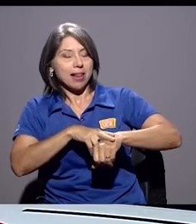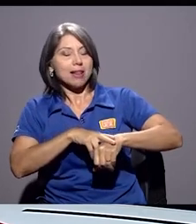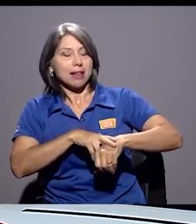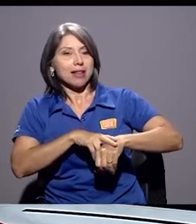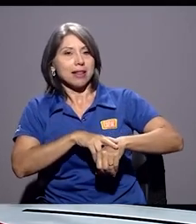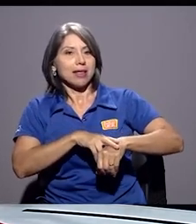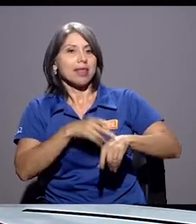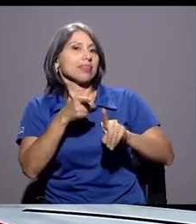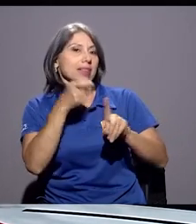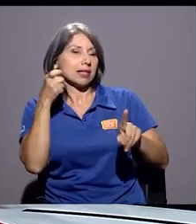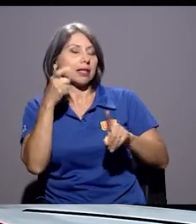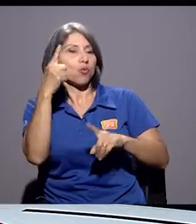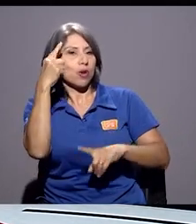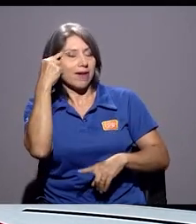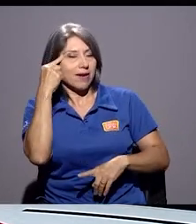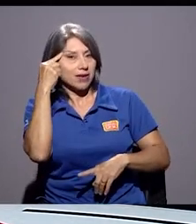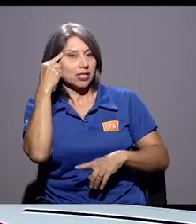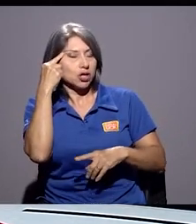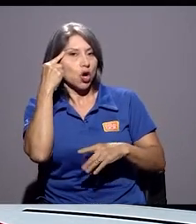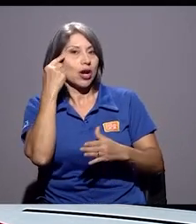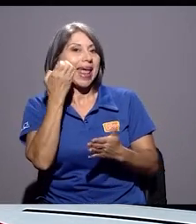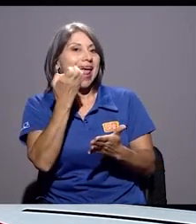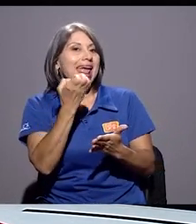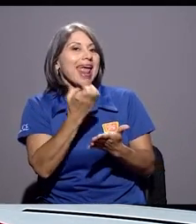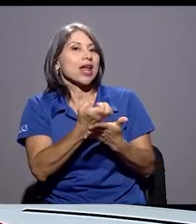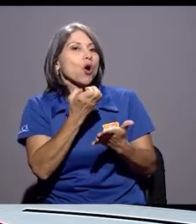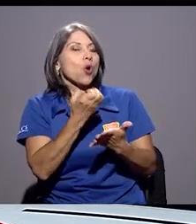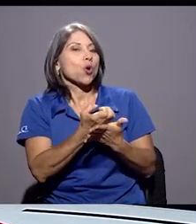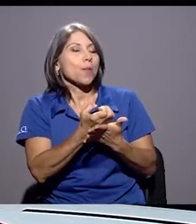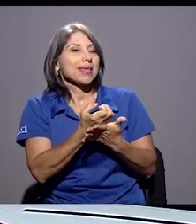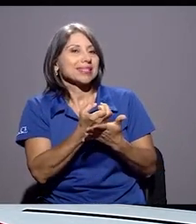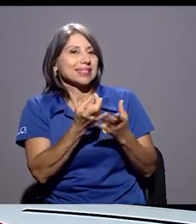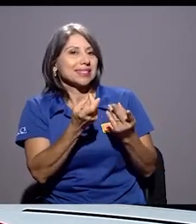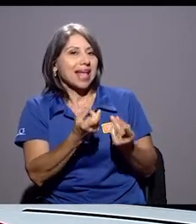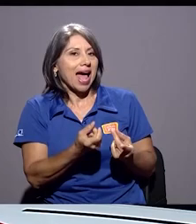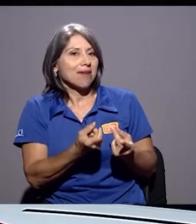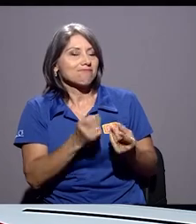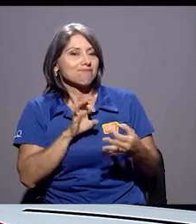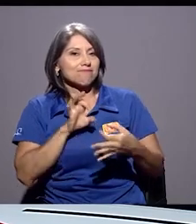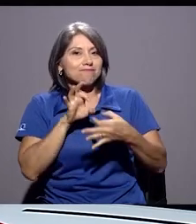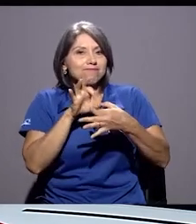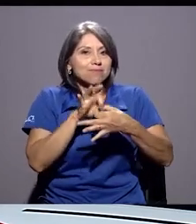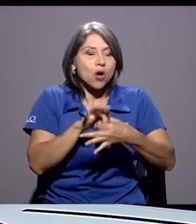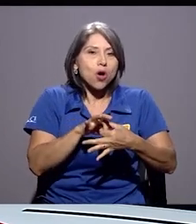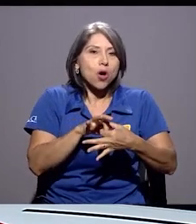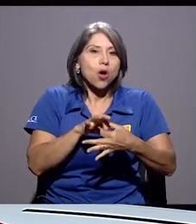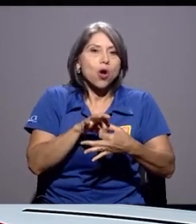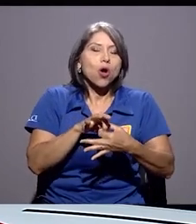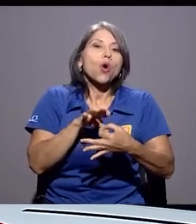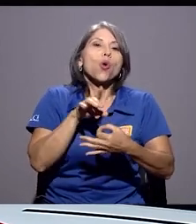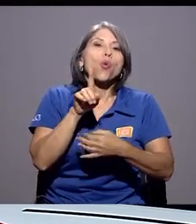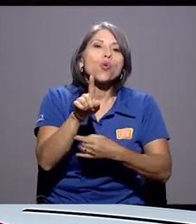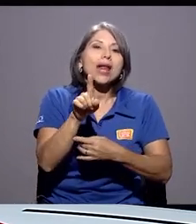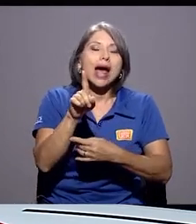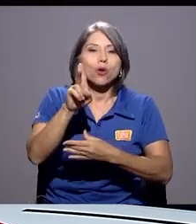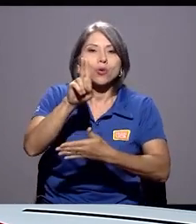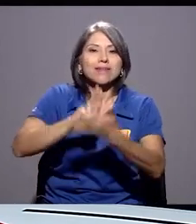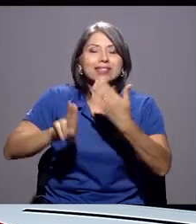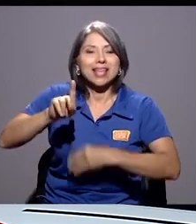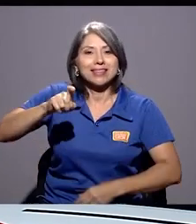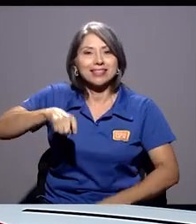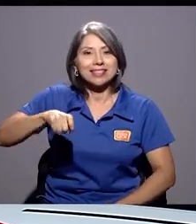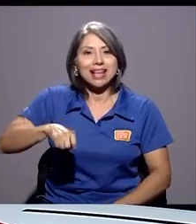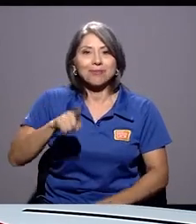desde una reflexión economista en el marco, casualmente, de una universidad